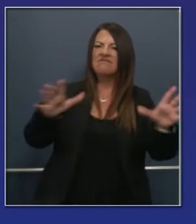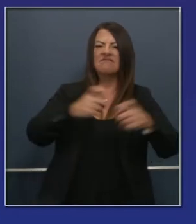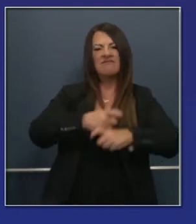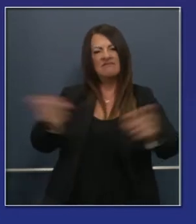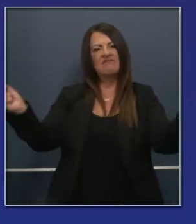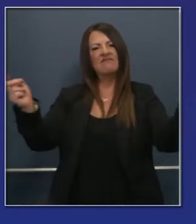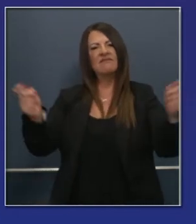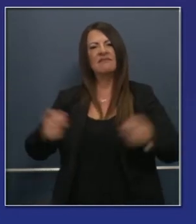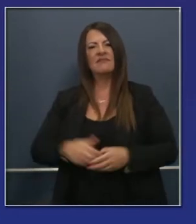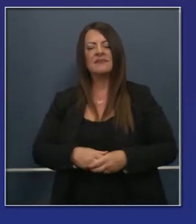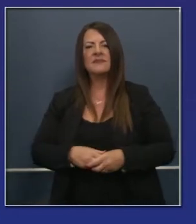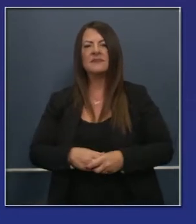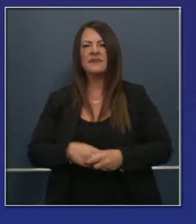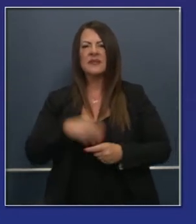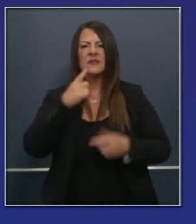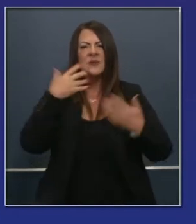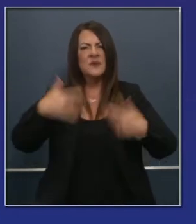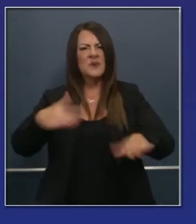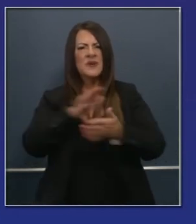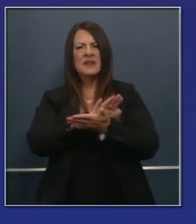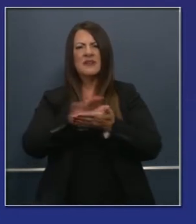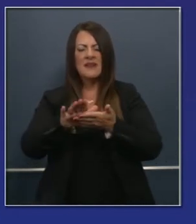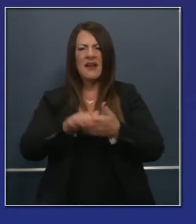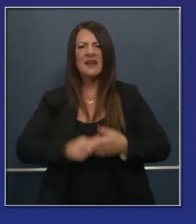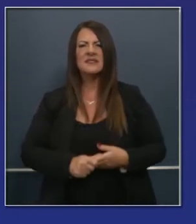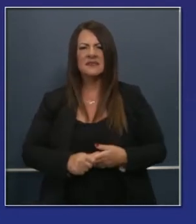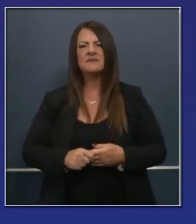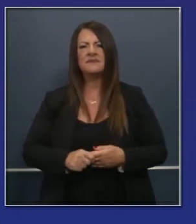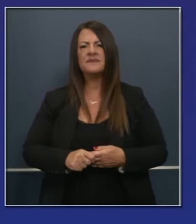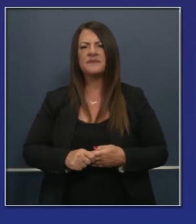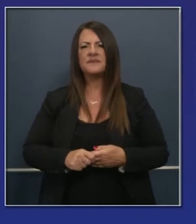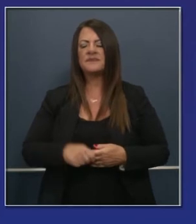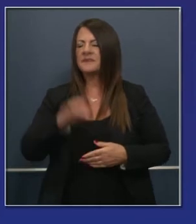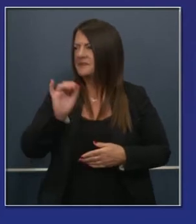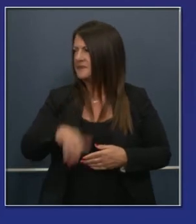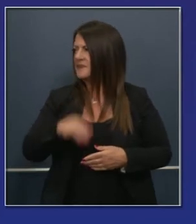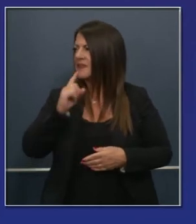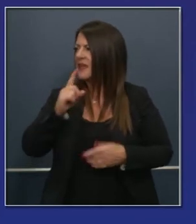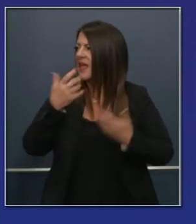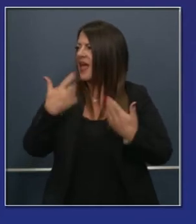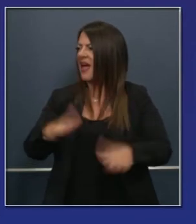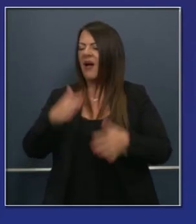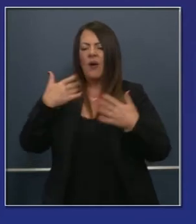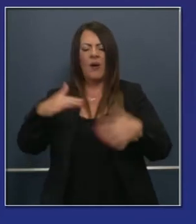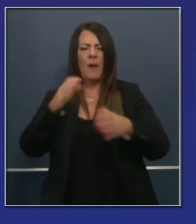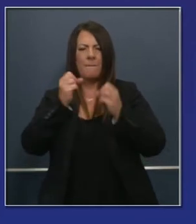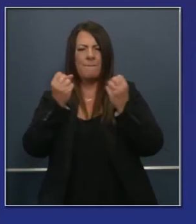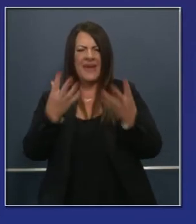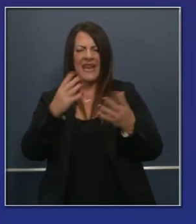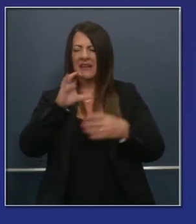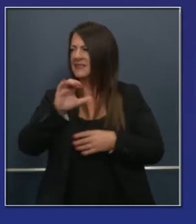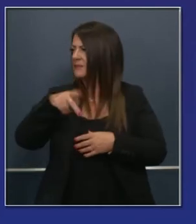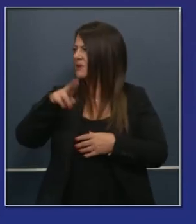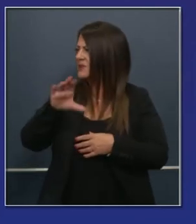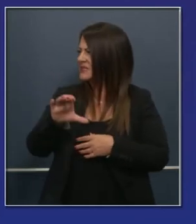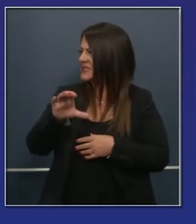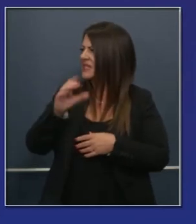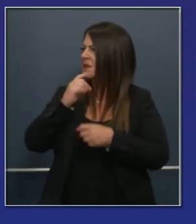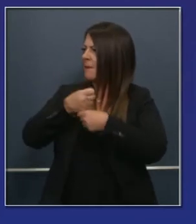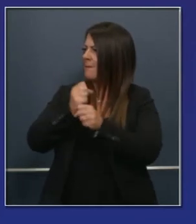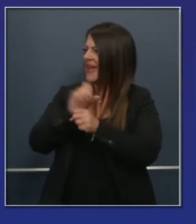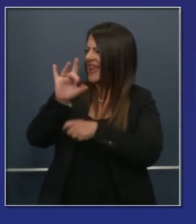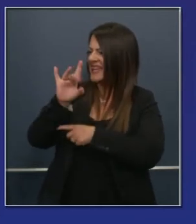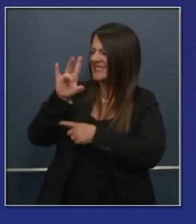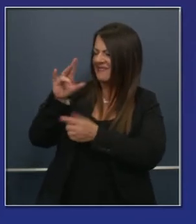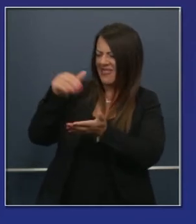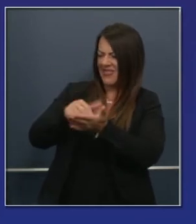trabajado con la Comisión de Utilidades Públicas de California, ellos han proporcionado 887,000, 87,000 puntos de